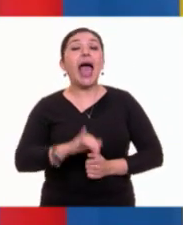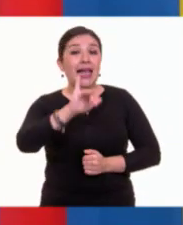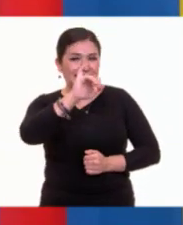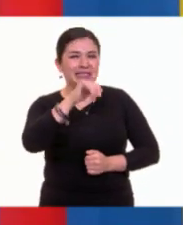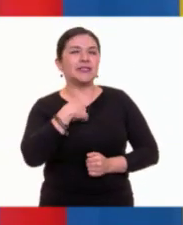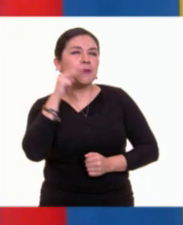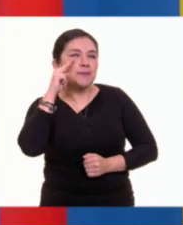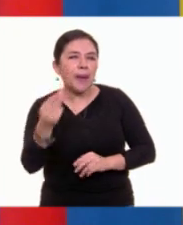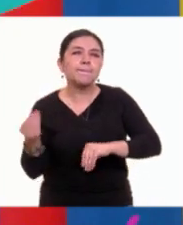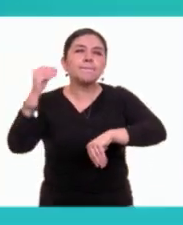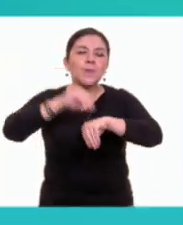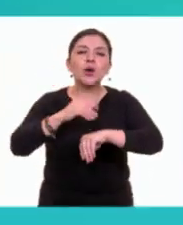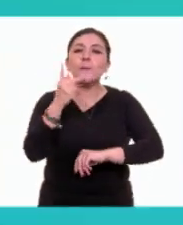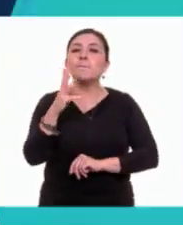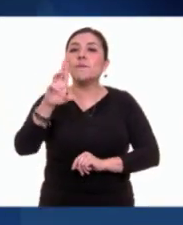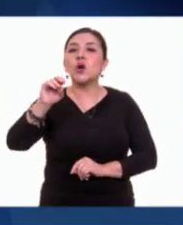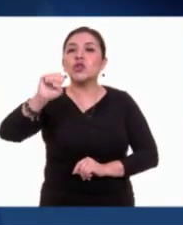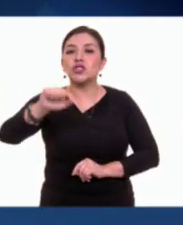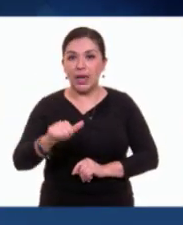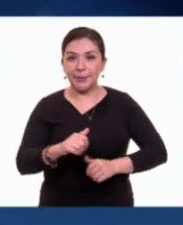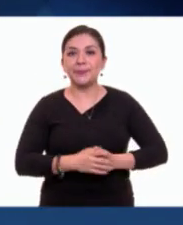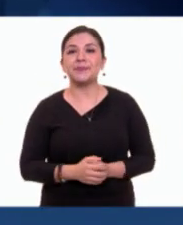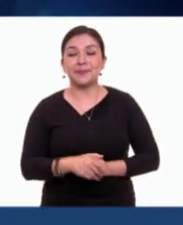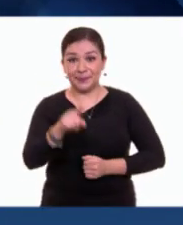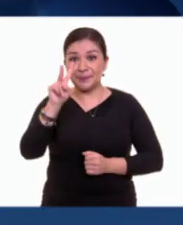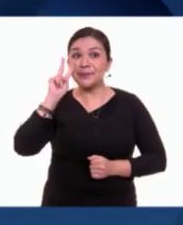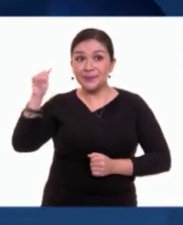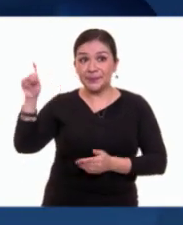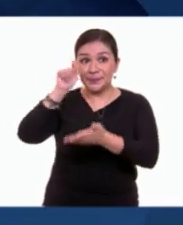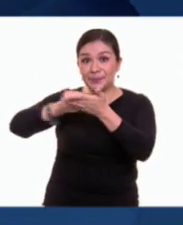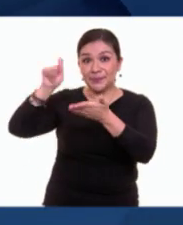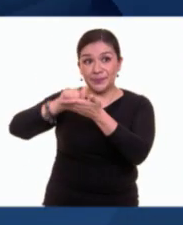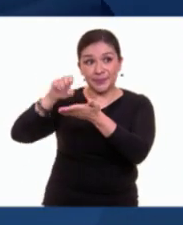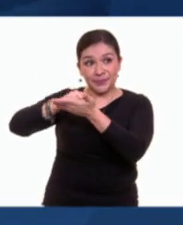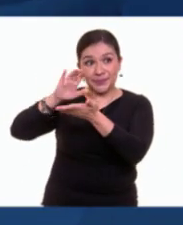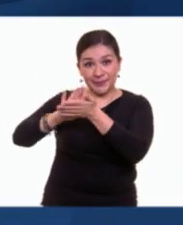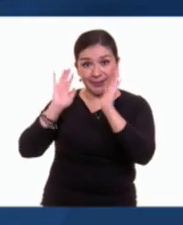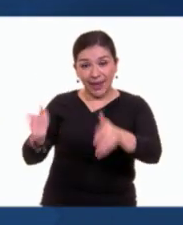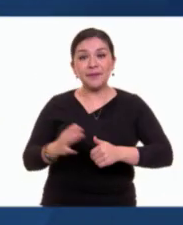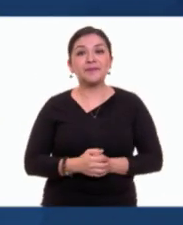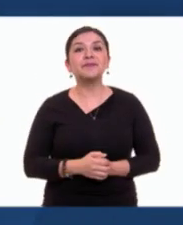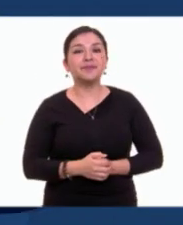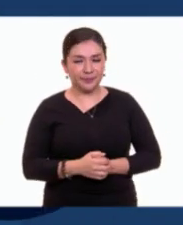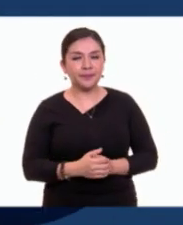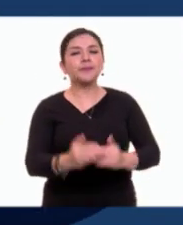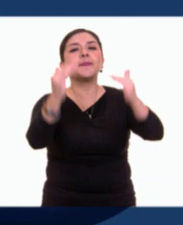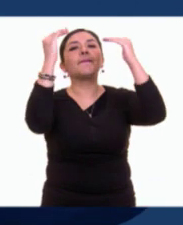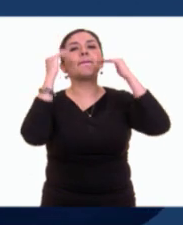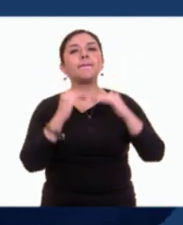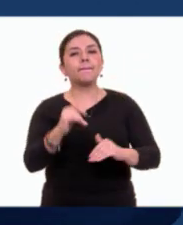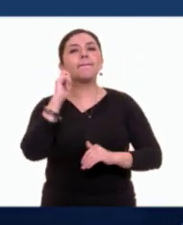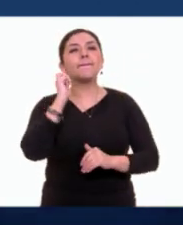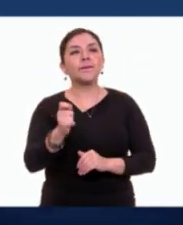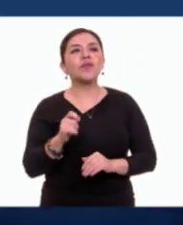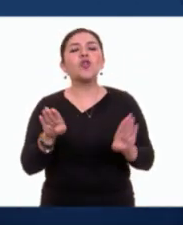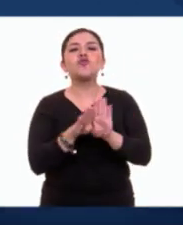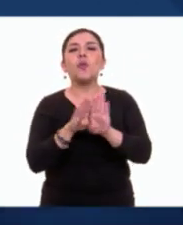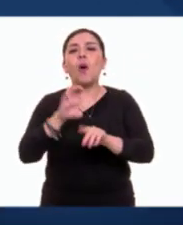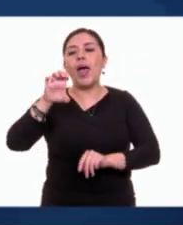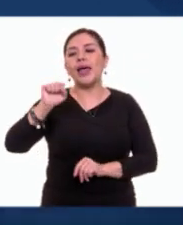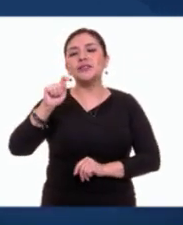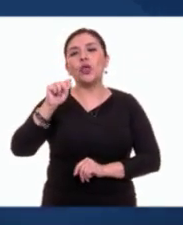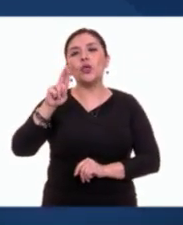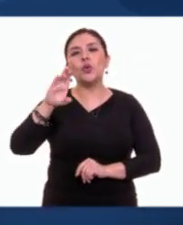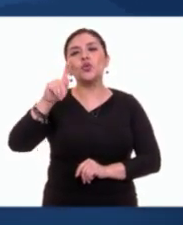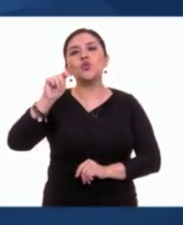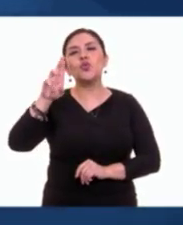Sí, Gaby, prosa. Muy bien, ya lo vemos escrito ahí. Y ahora, ¿qué me dices de la estructura?